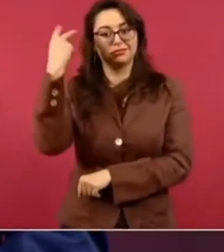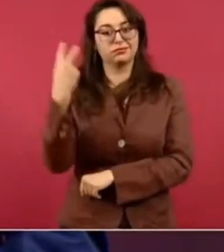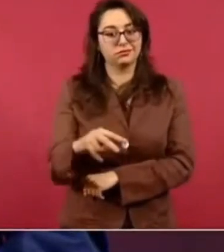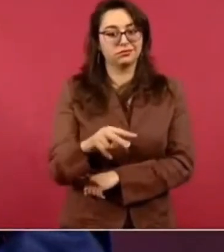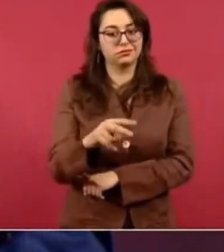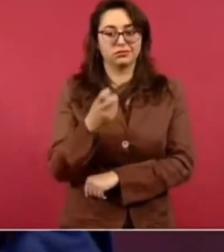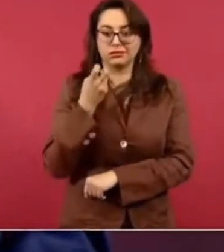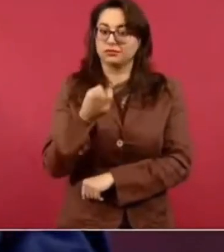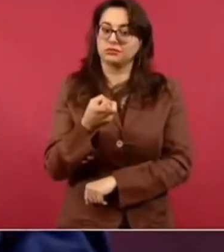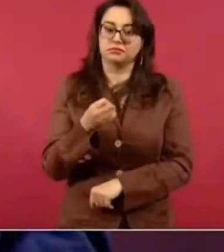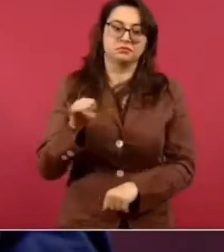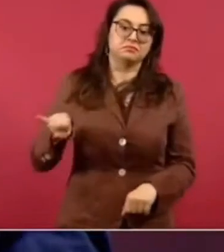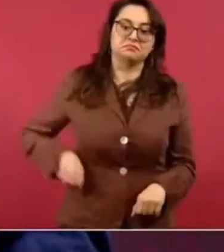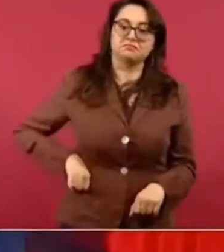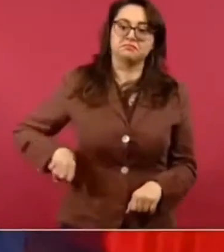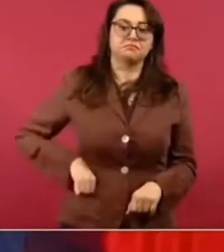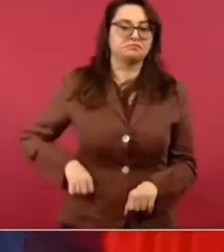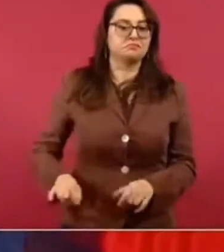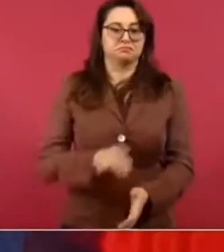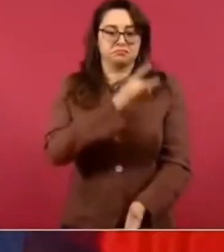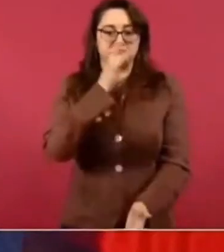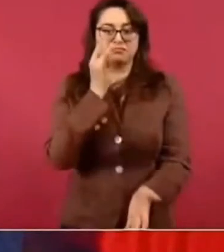y para eso estamos aquí.